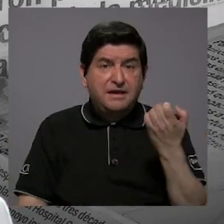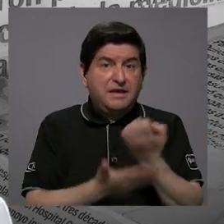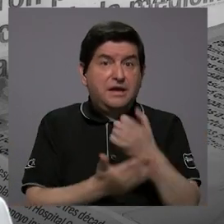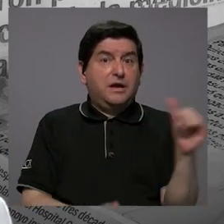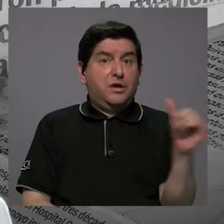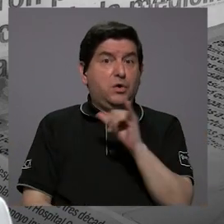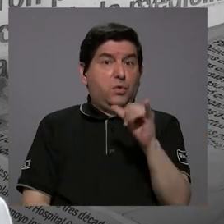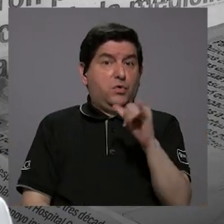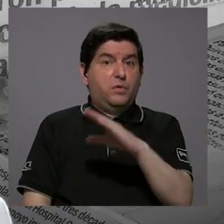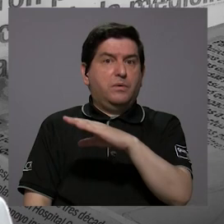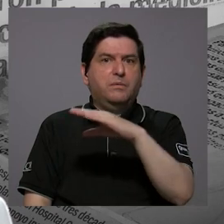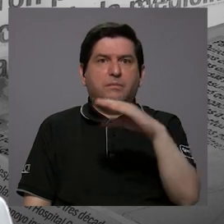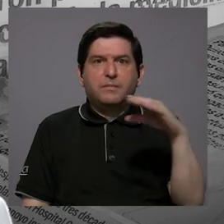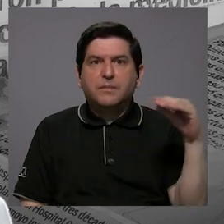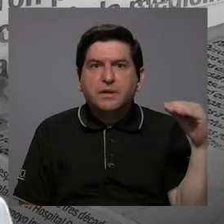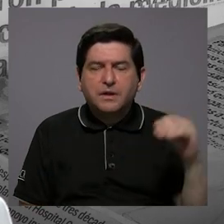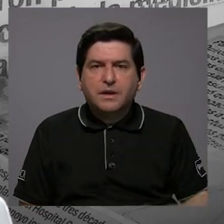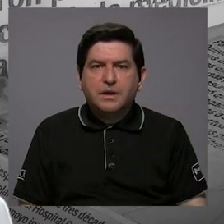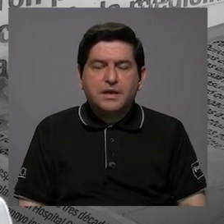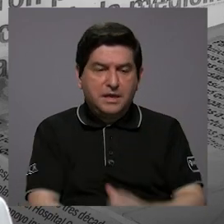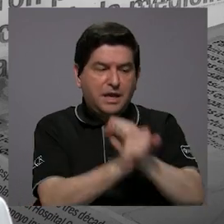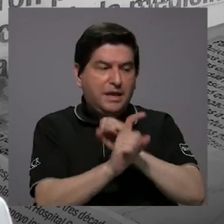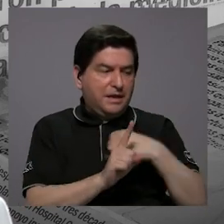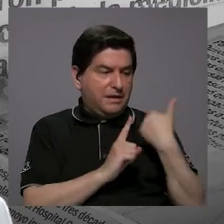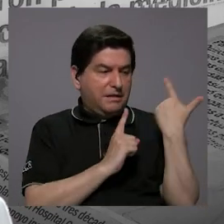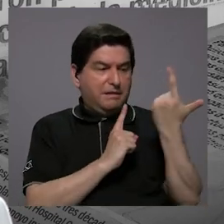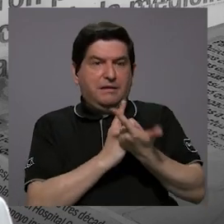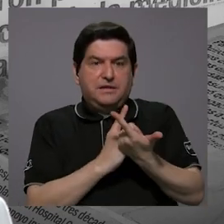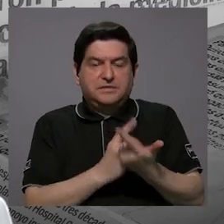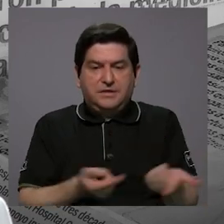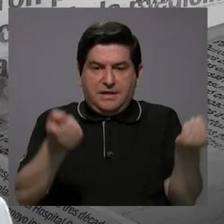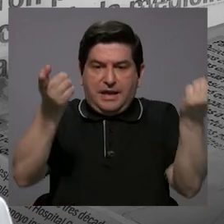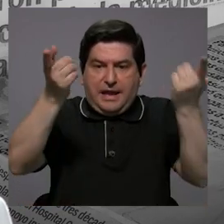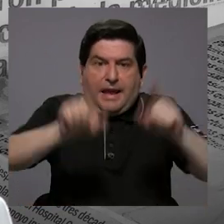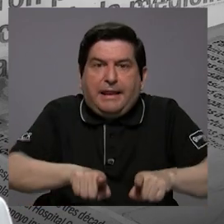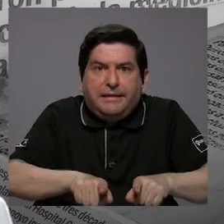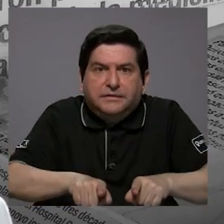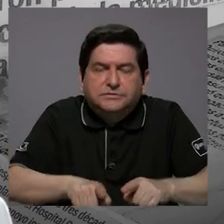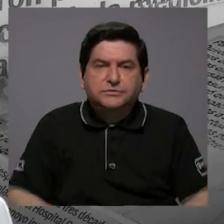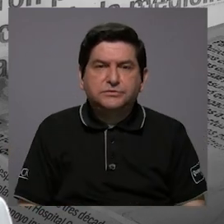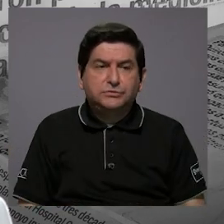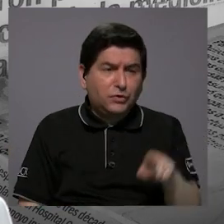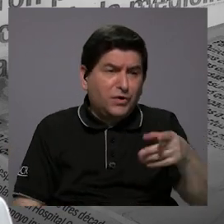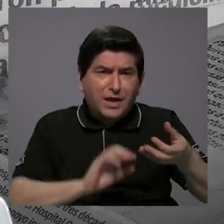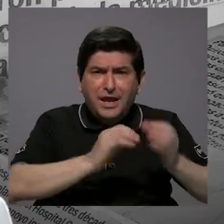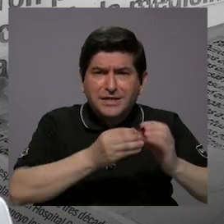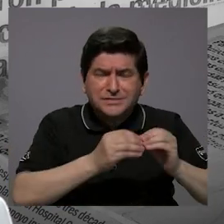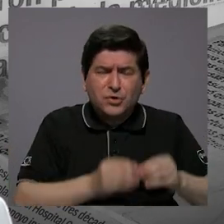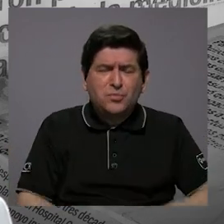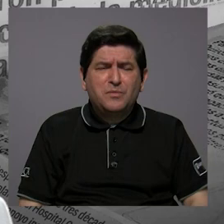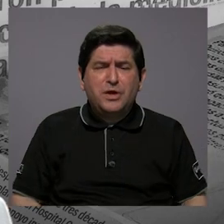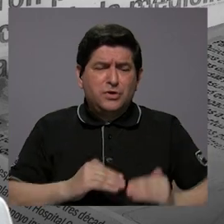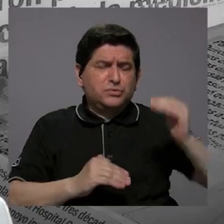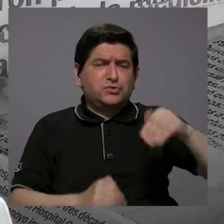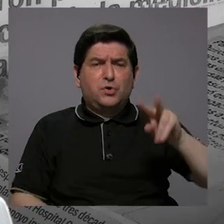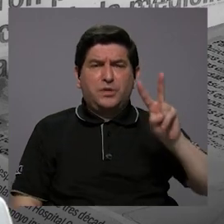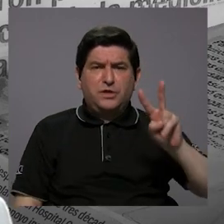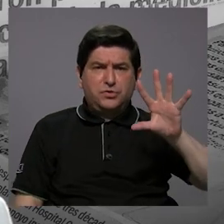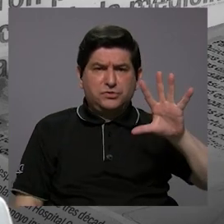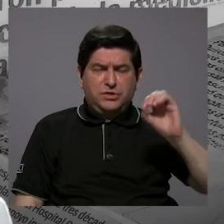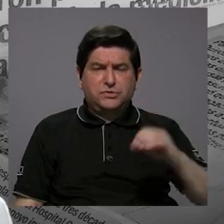economía y para la seguridad social, el hecho de que esta cantidad de más de 250